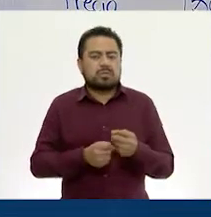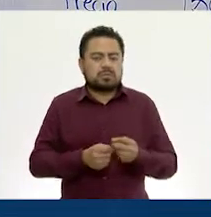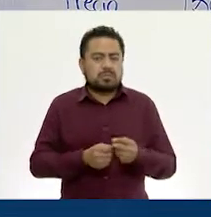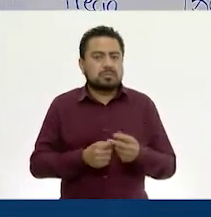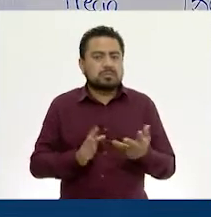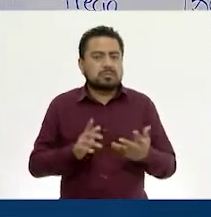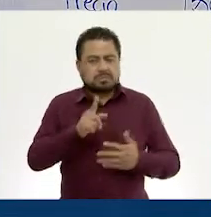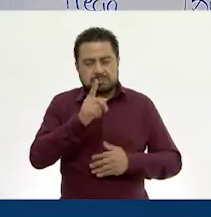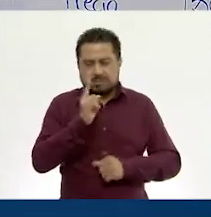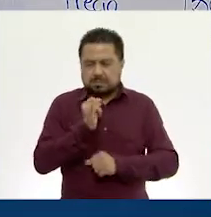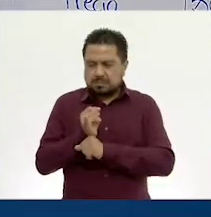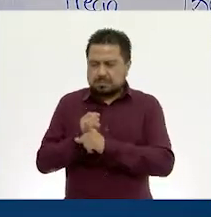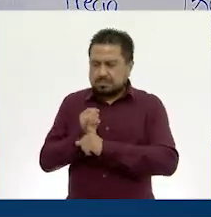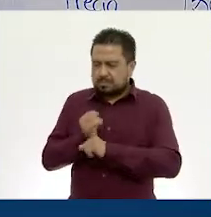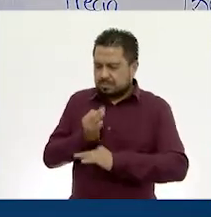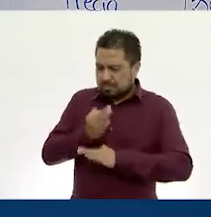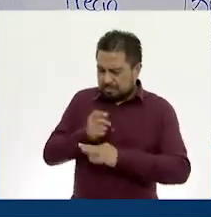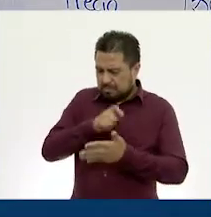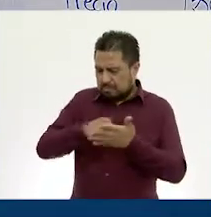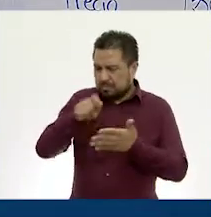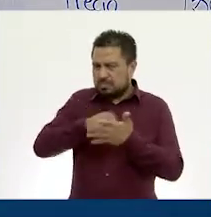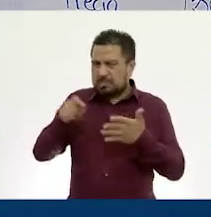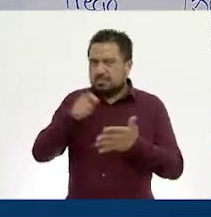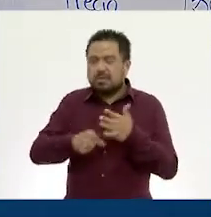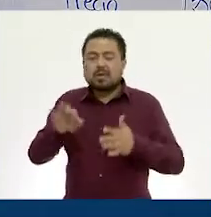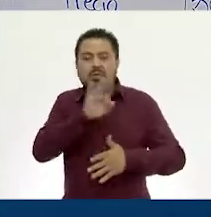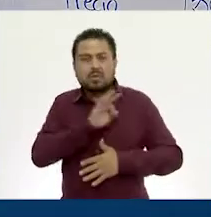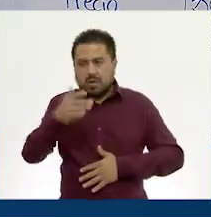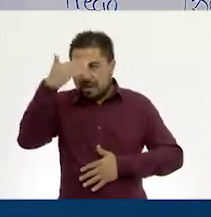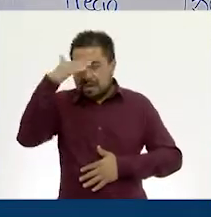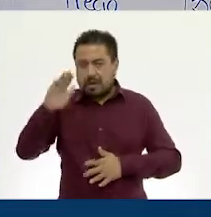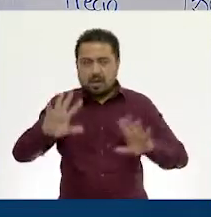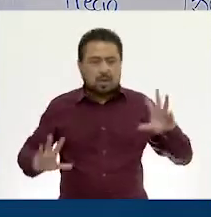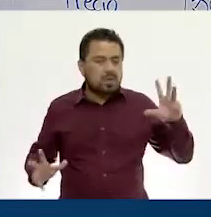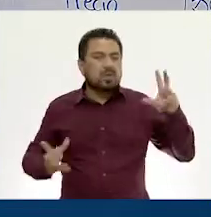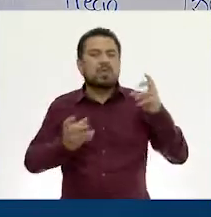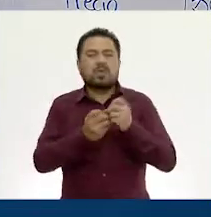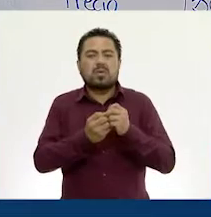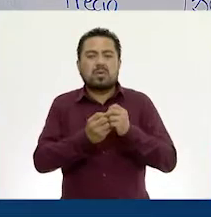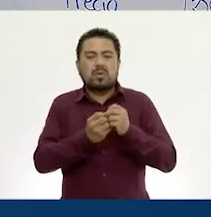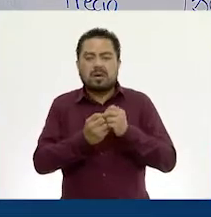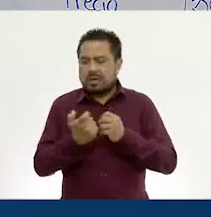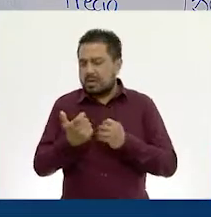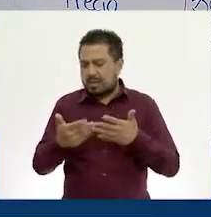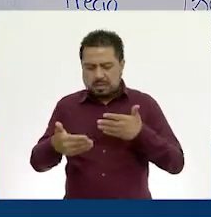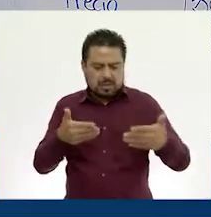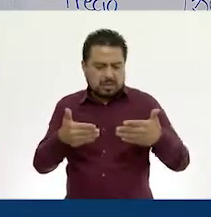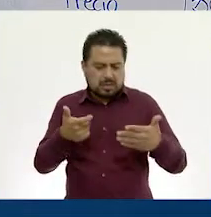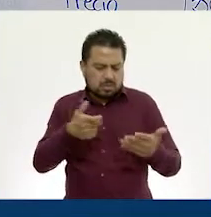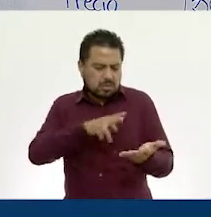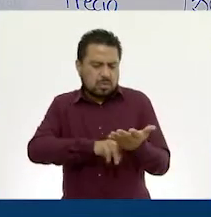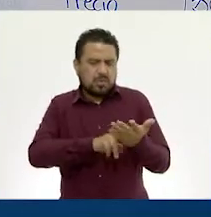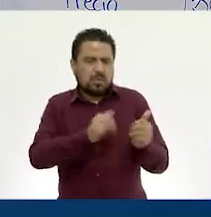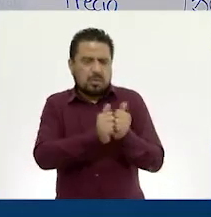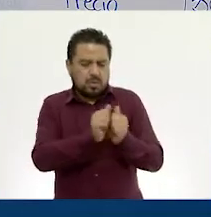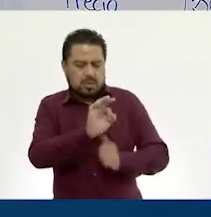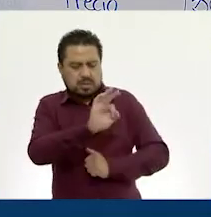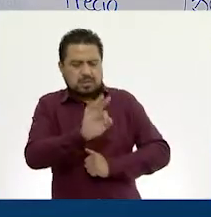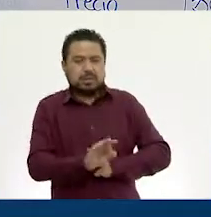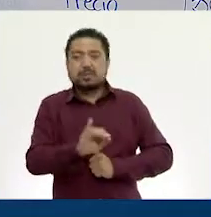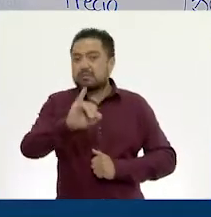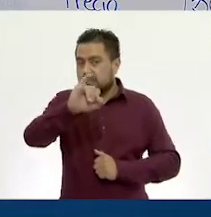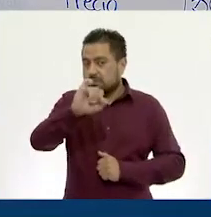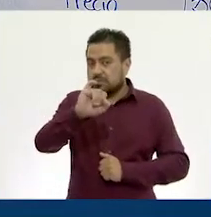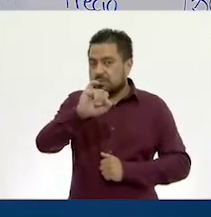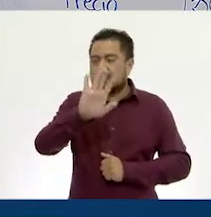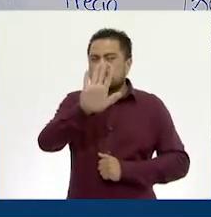Sí. Entonces, observando lo que acabamos de escribir, pues podemos saber que parte del total equivale al precio con descuento. Sí.